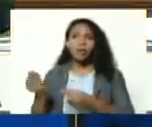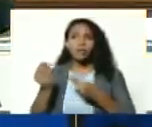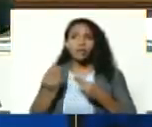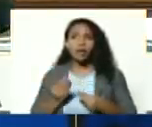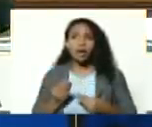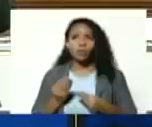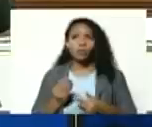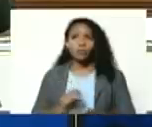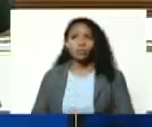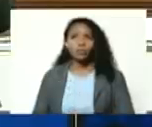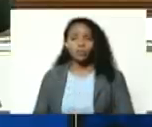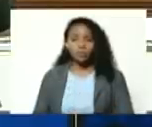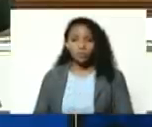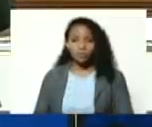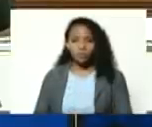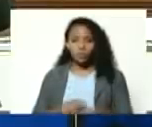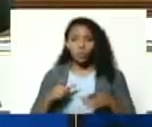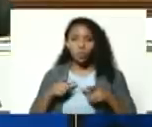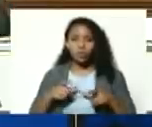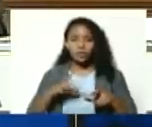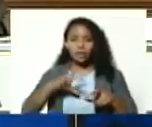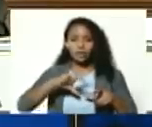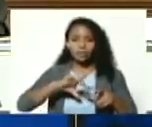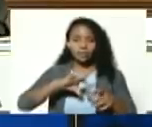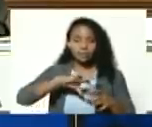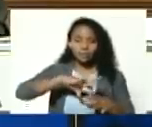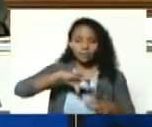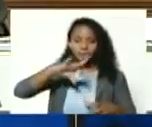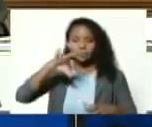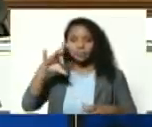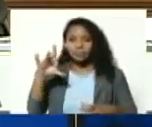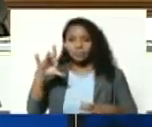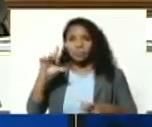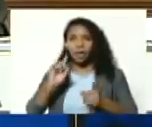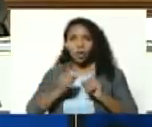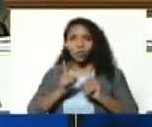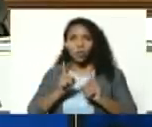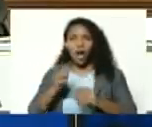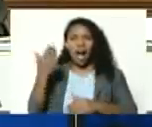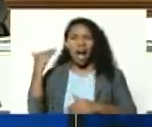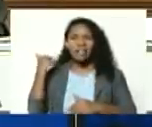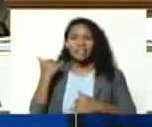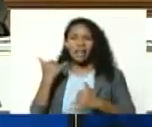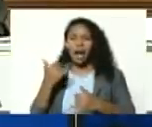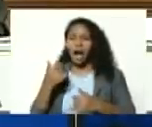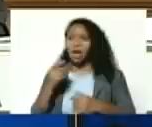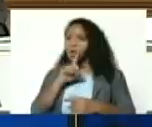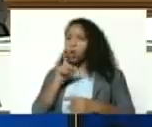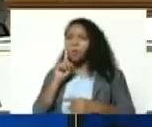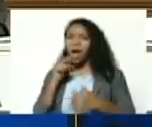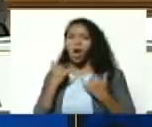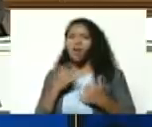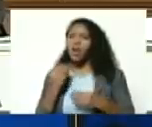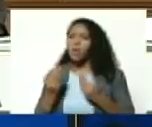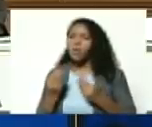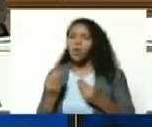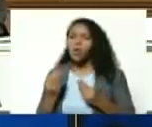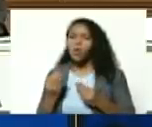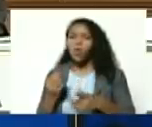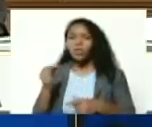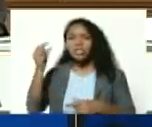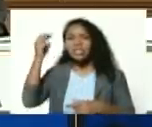un cd lo llaman así ahora ¿verdad? antes ¿cómo se llama ahora? un chip